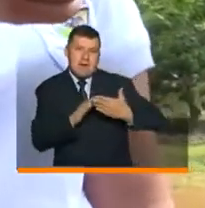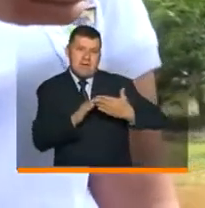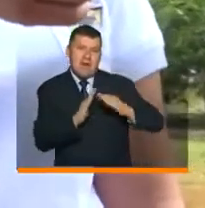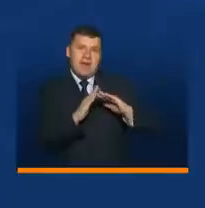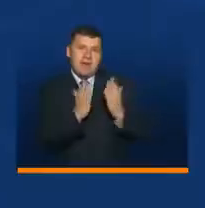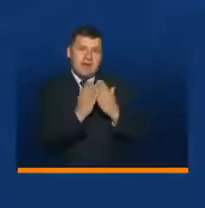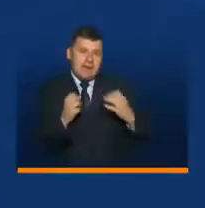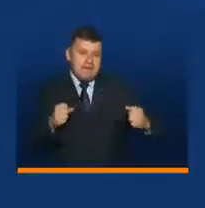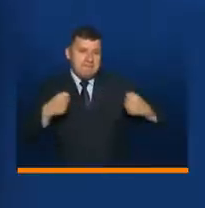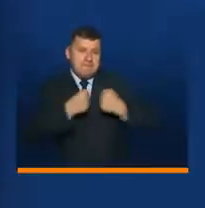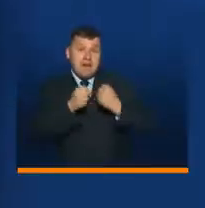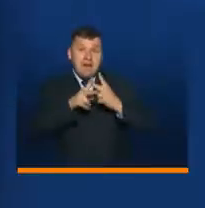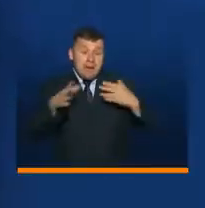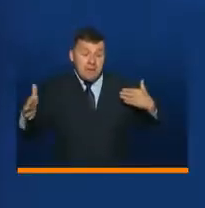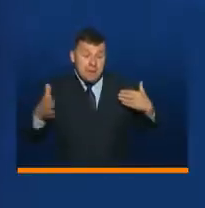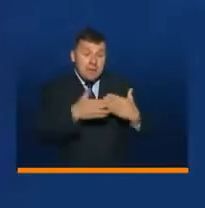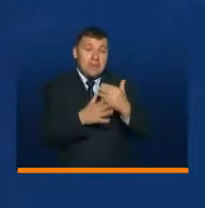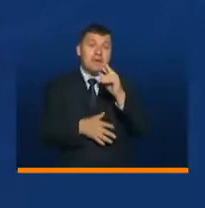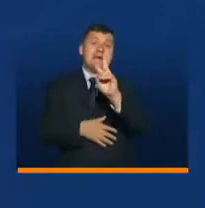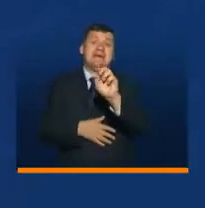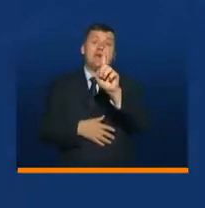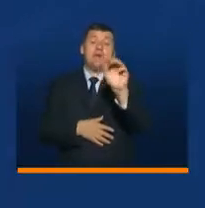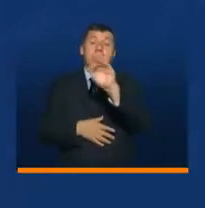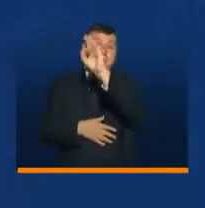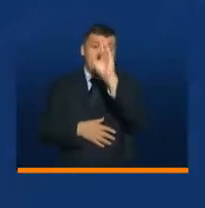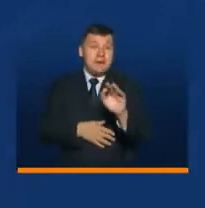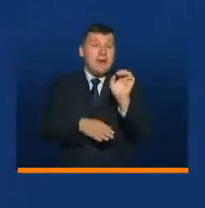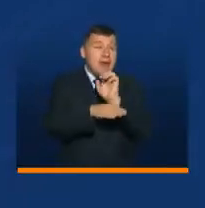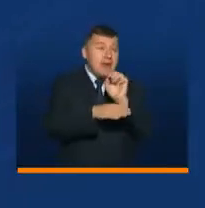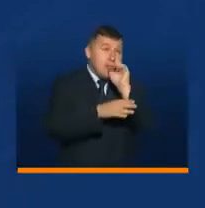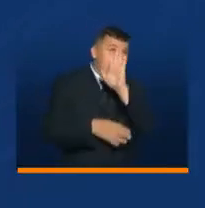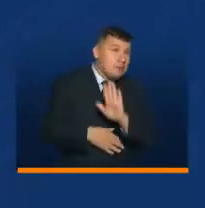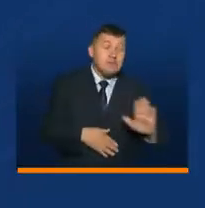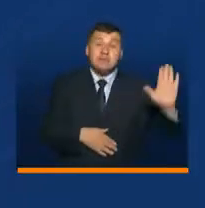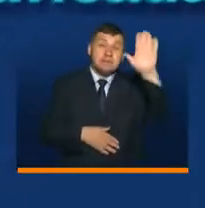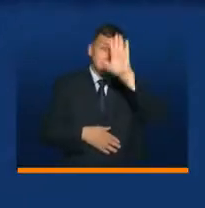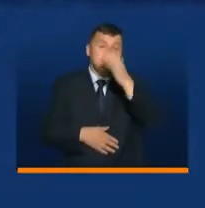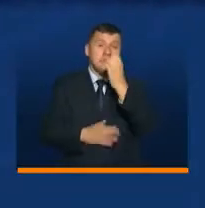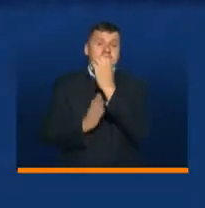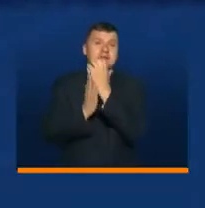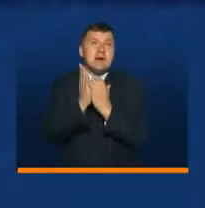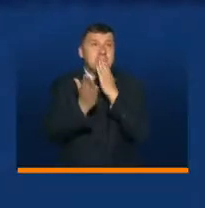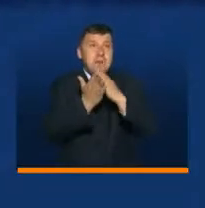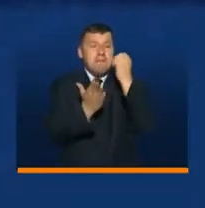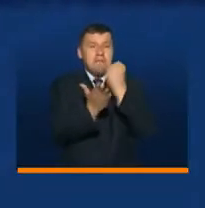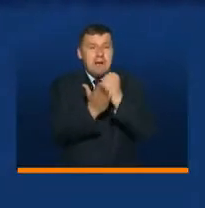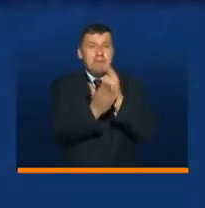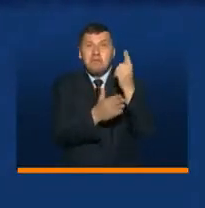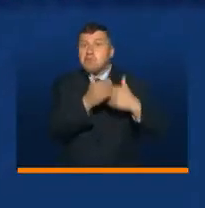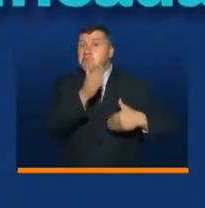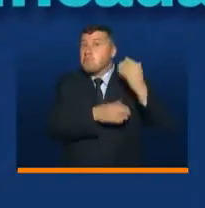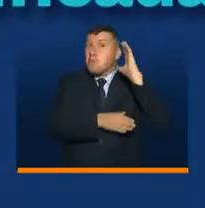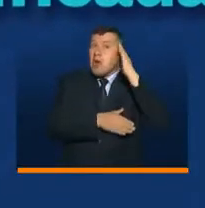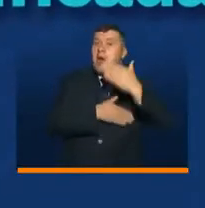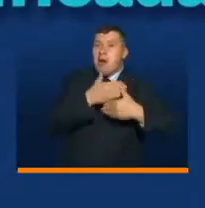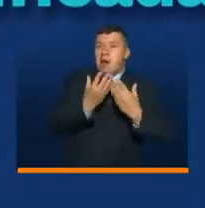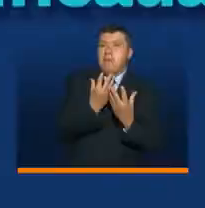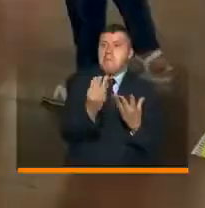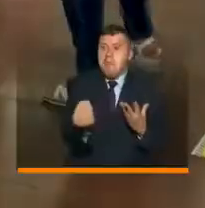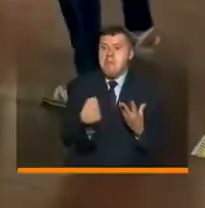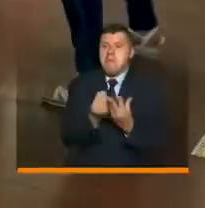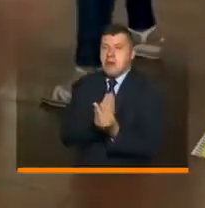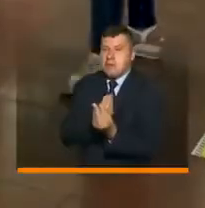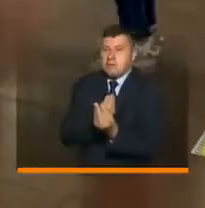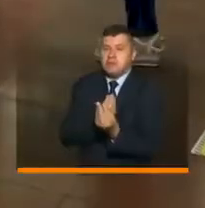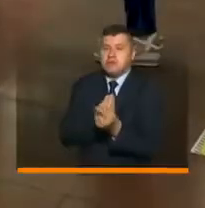educativa. A la fecha, el 71% de las entidades territoriales certificadas han iniciado procesos de alternancia,